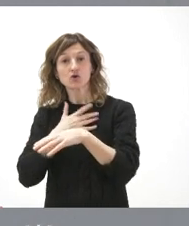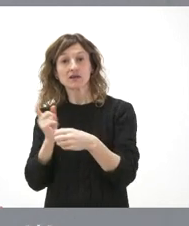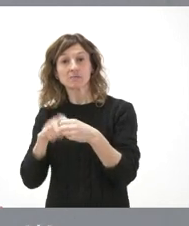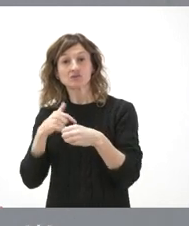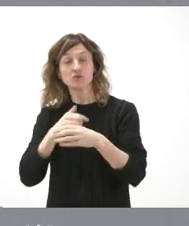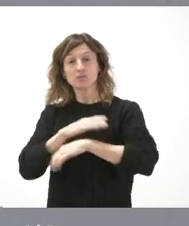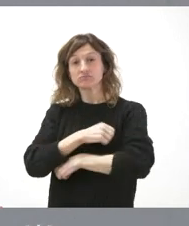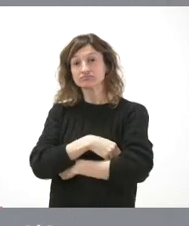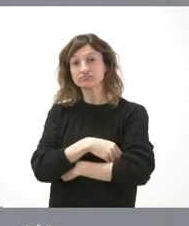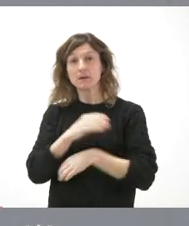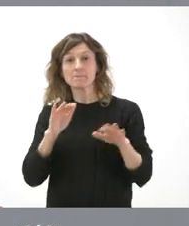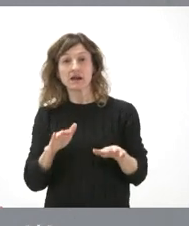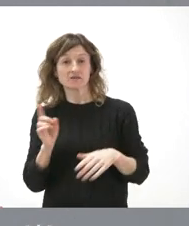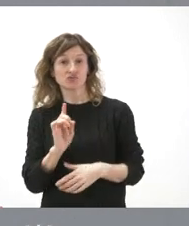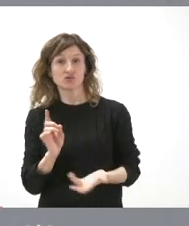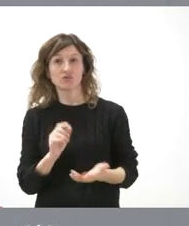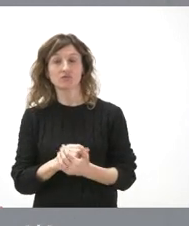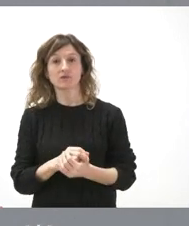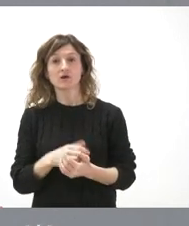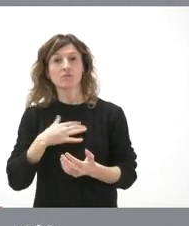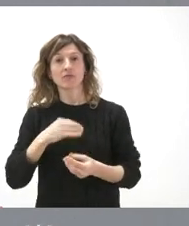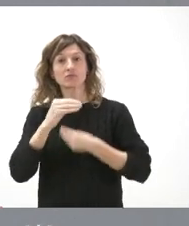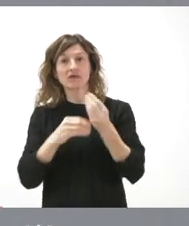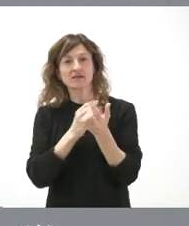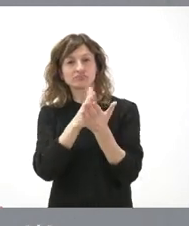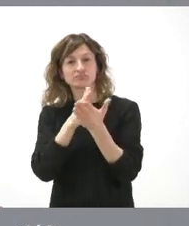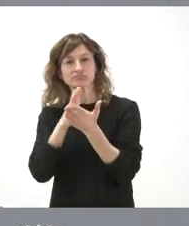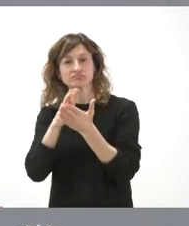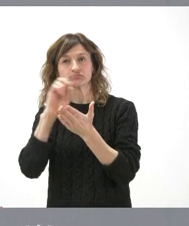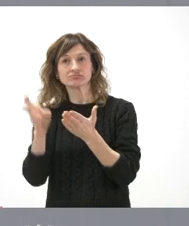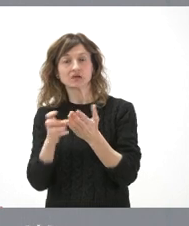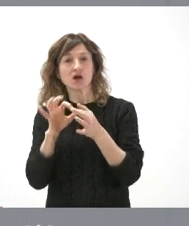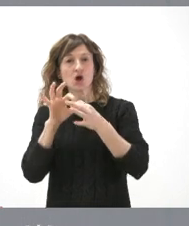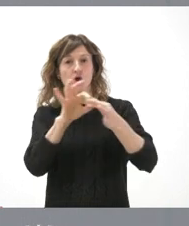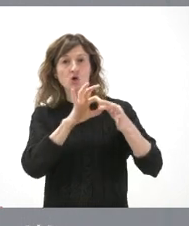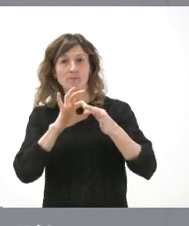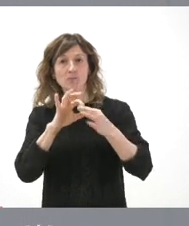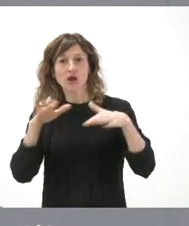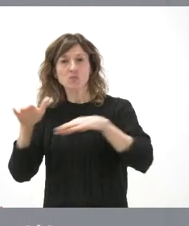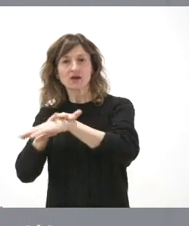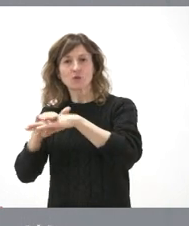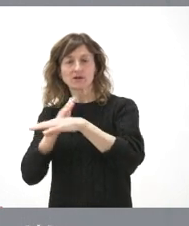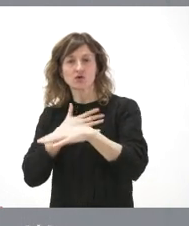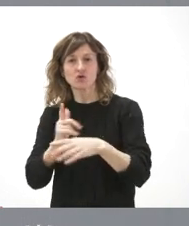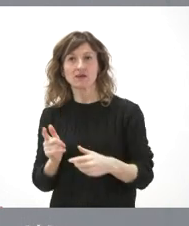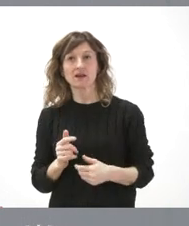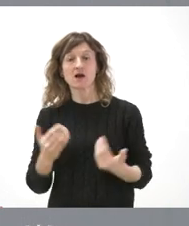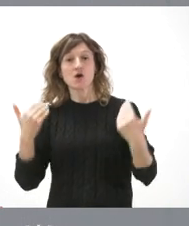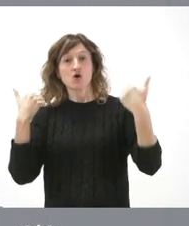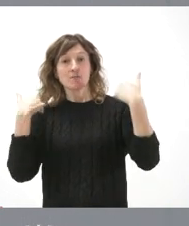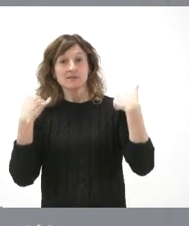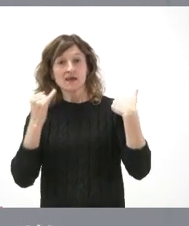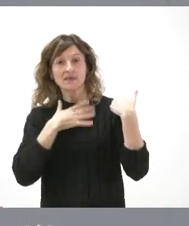en este proyecto, pues yo creo que hay muchas cosas que podemos hacer en común aún sin con el Gobierno. Y como tenemos estas competencias y queremos